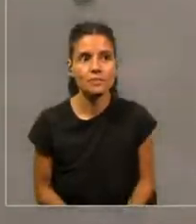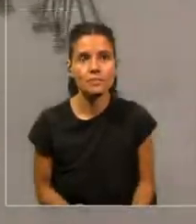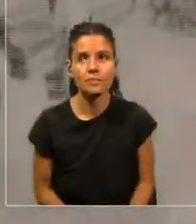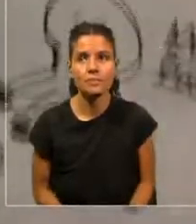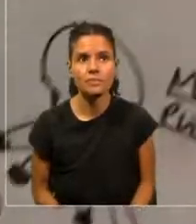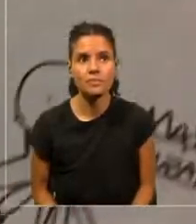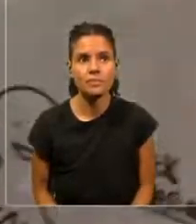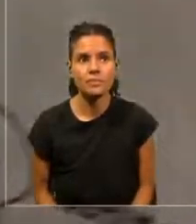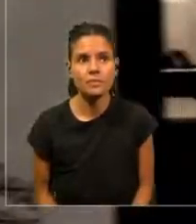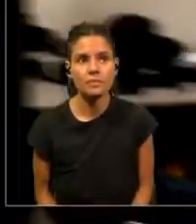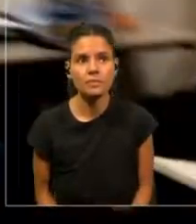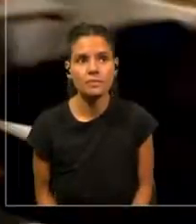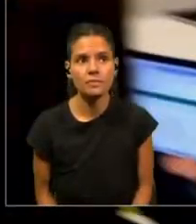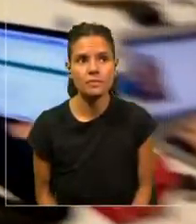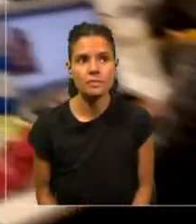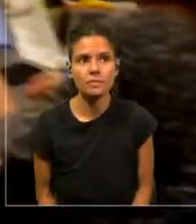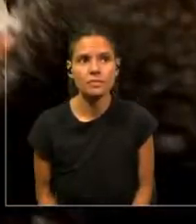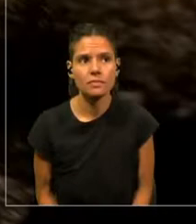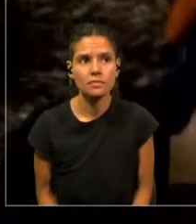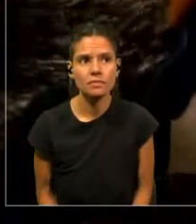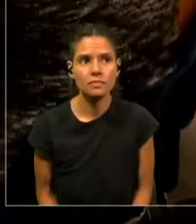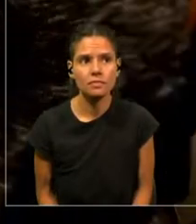Vamos a Vamos